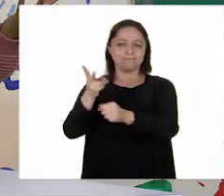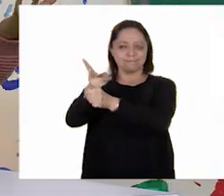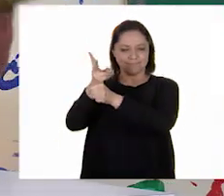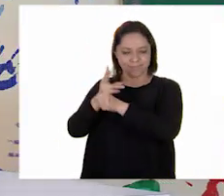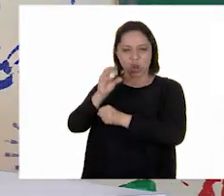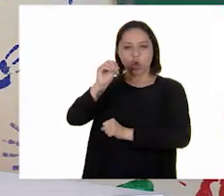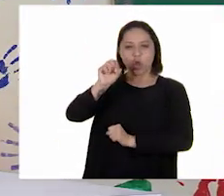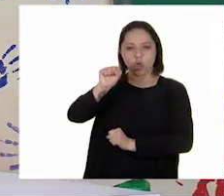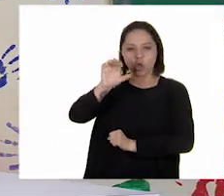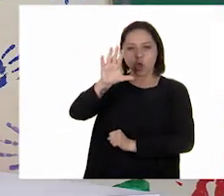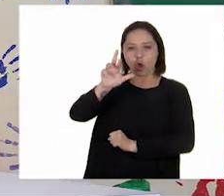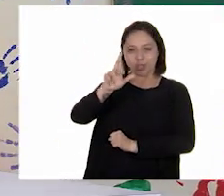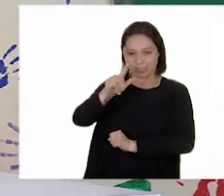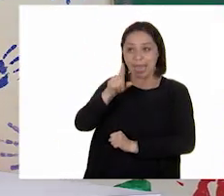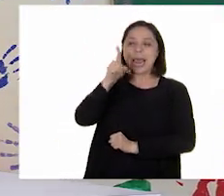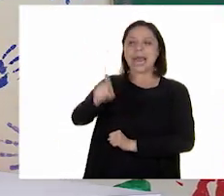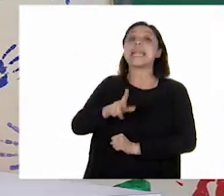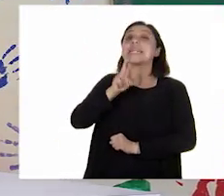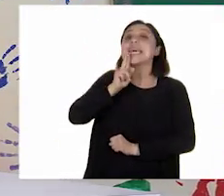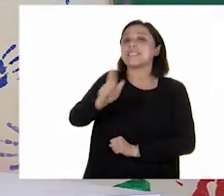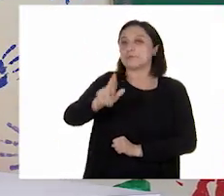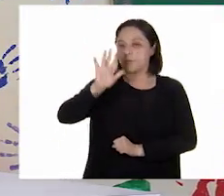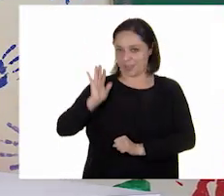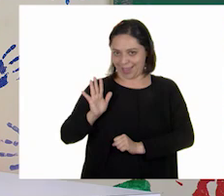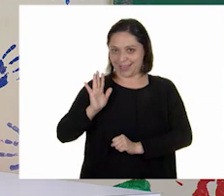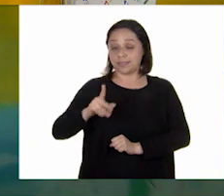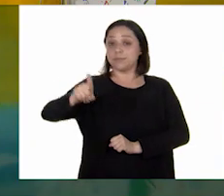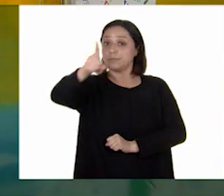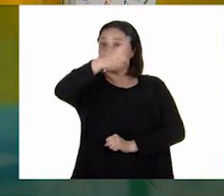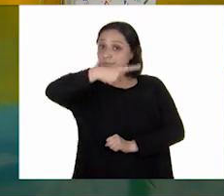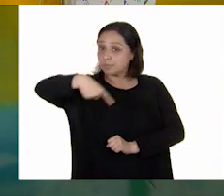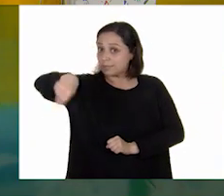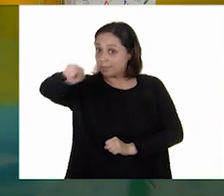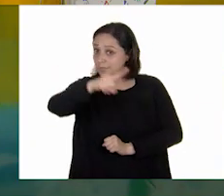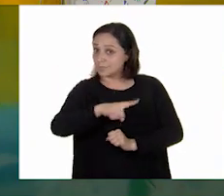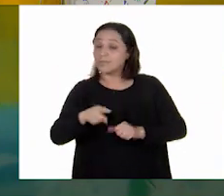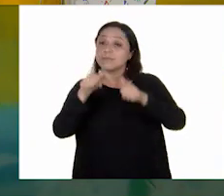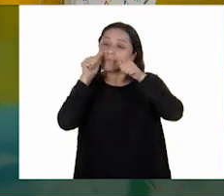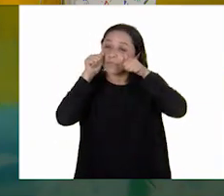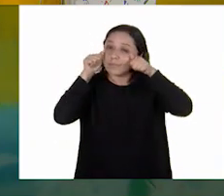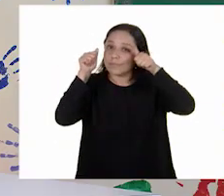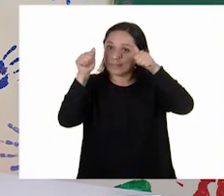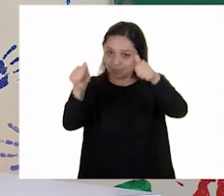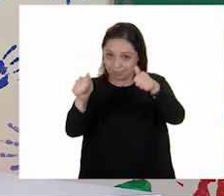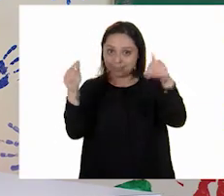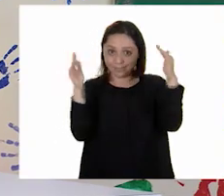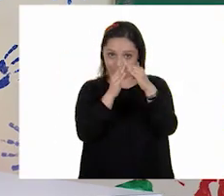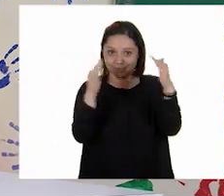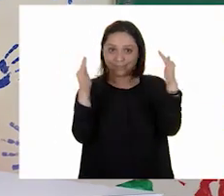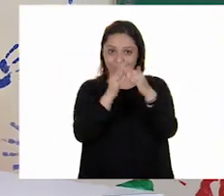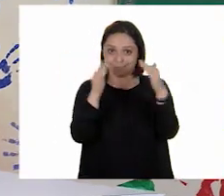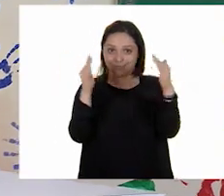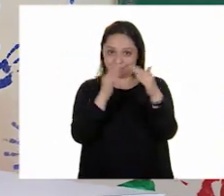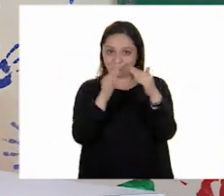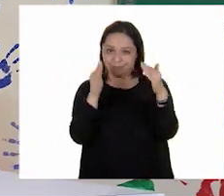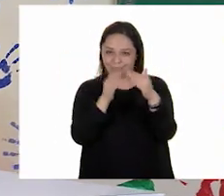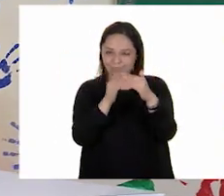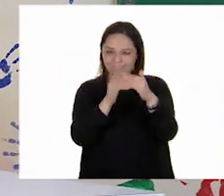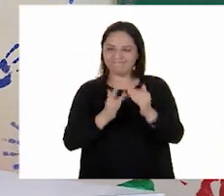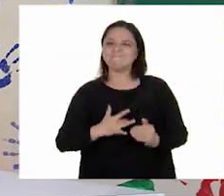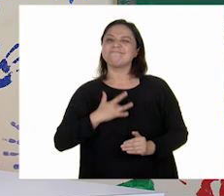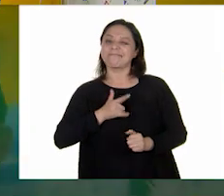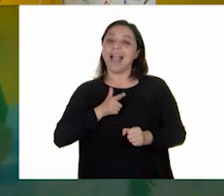Oscar para que responda la pregunta. Allá en casa pongan mucha atención e identifiquen la